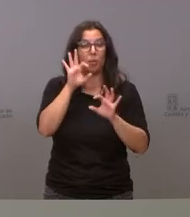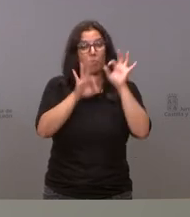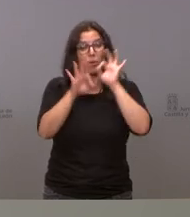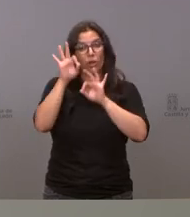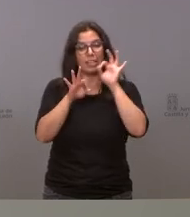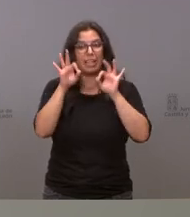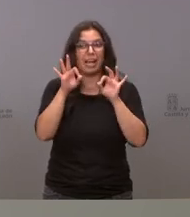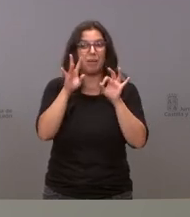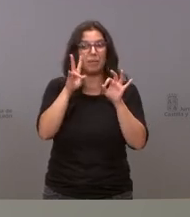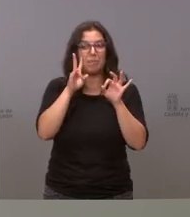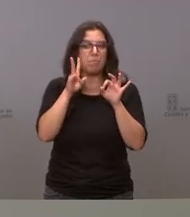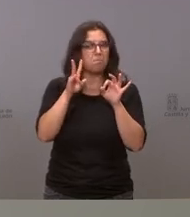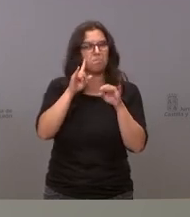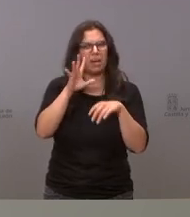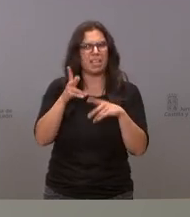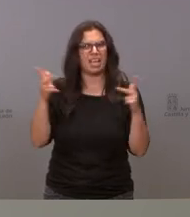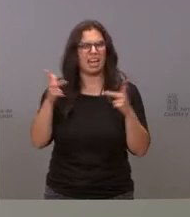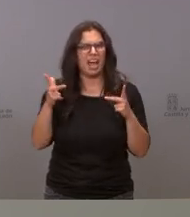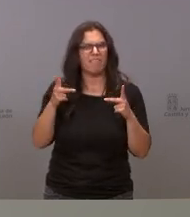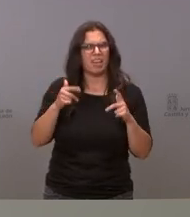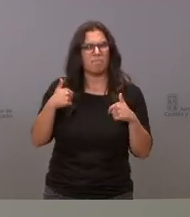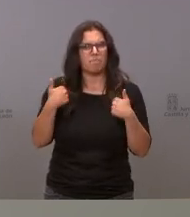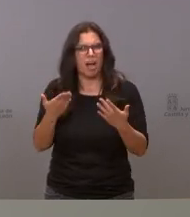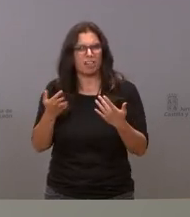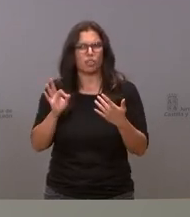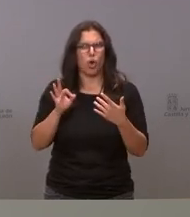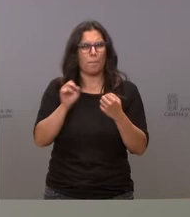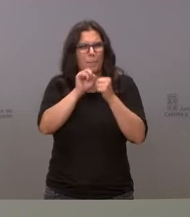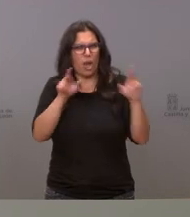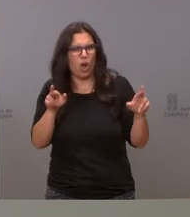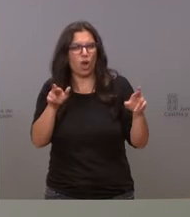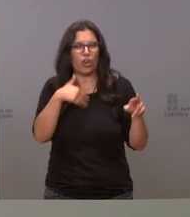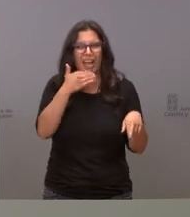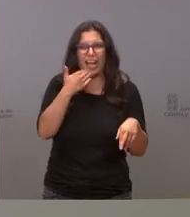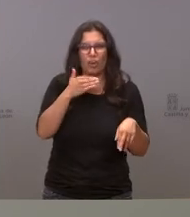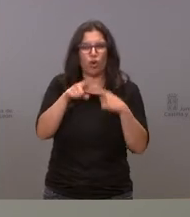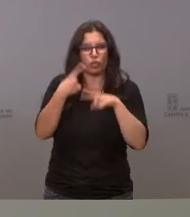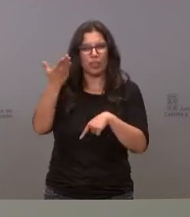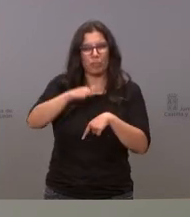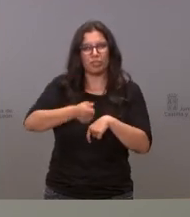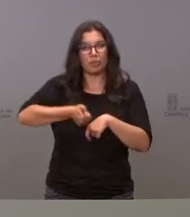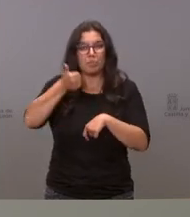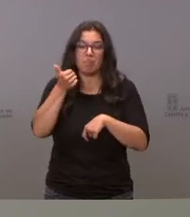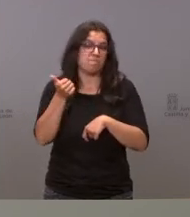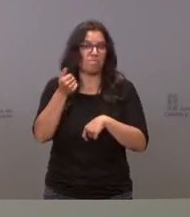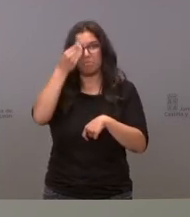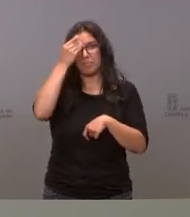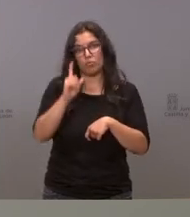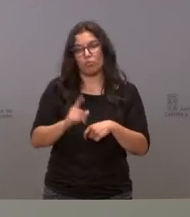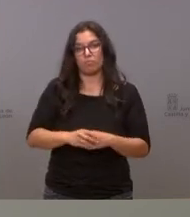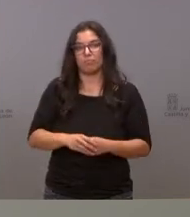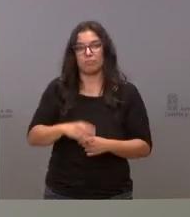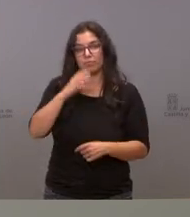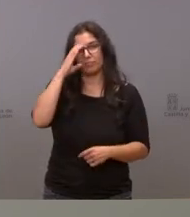no parece que hasta el momento actual haya parezca que sea más grave o más letal desde luego hasta este momento no se puede